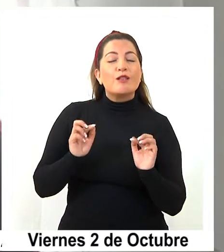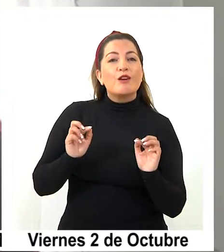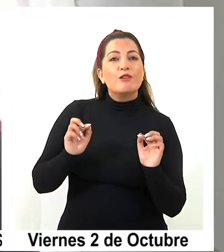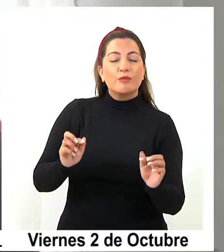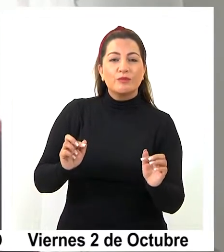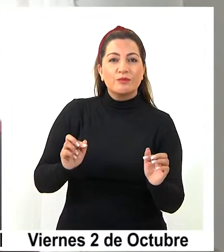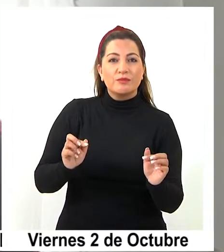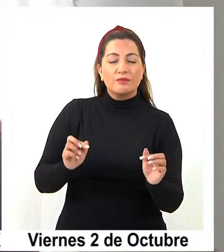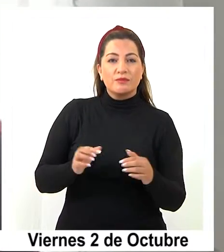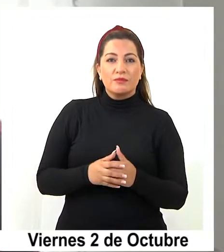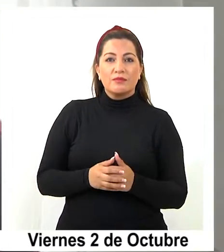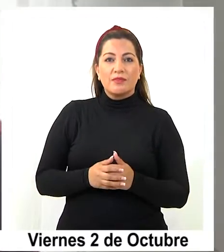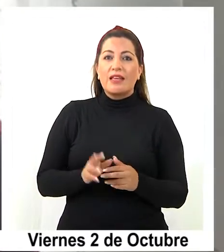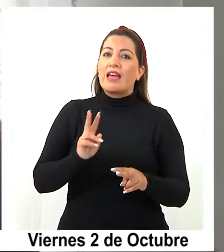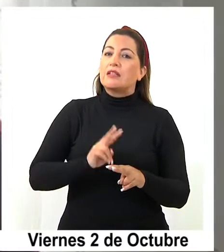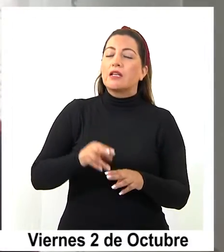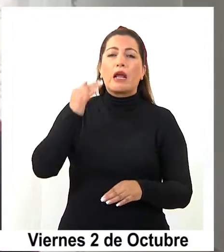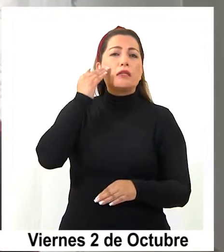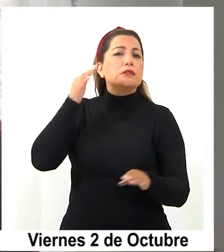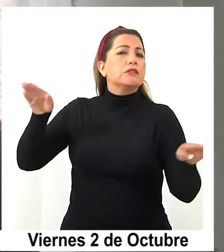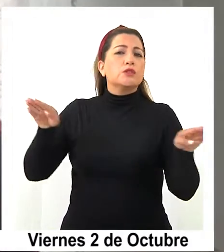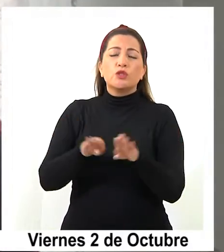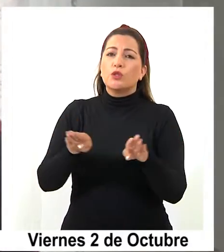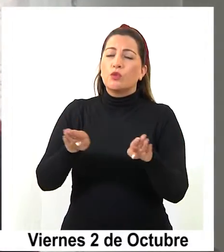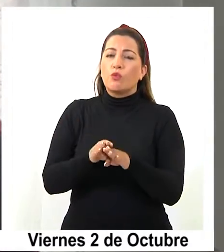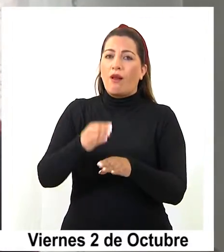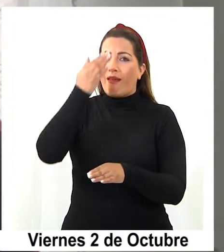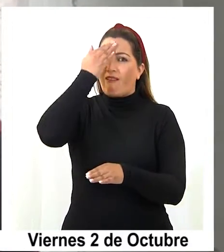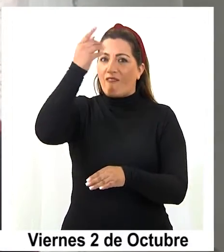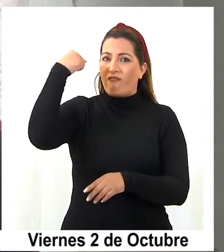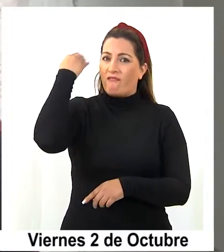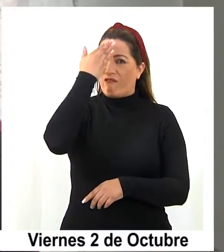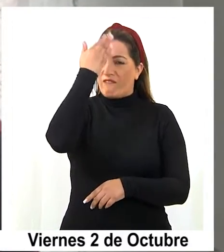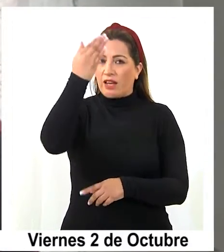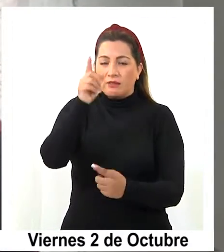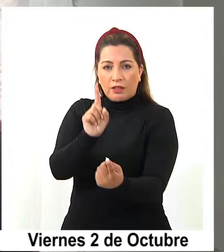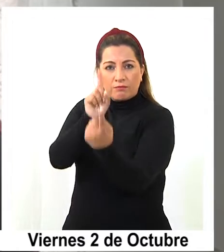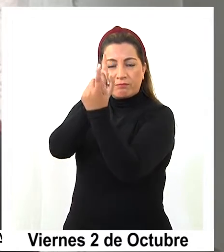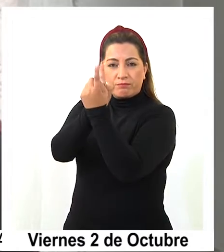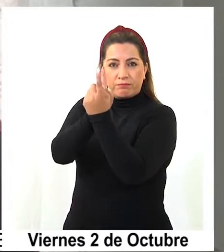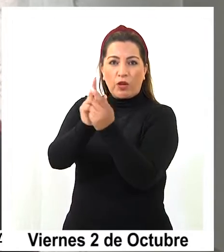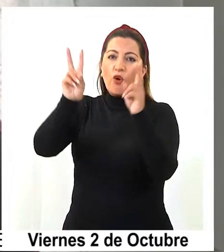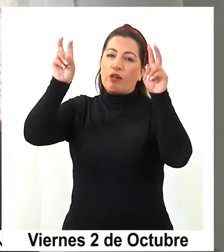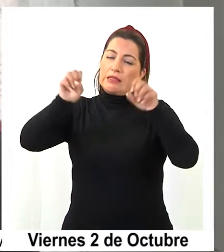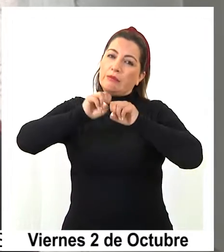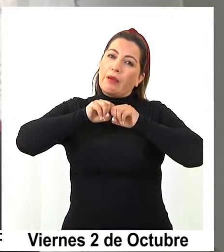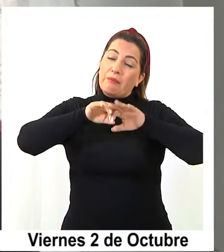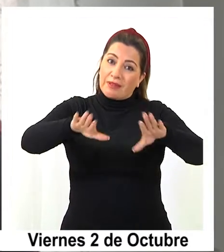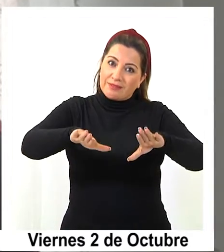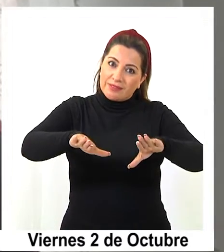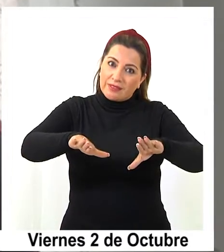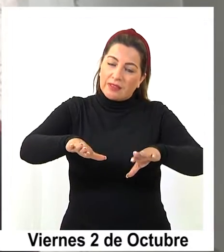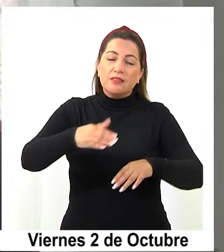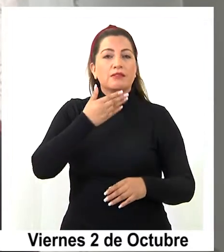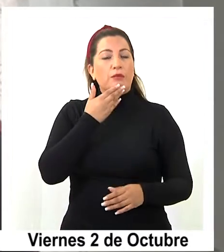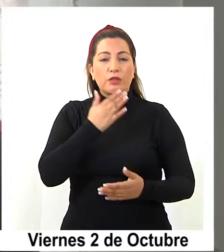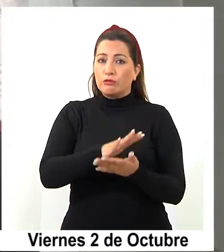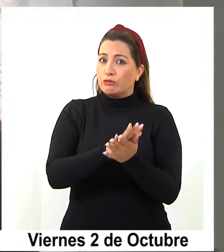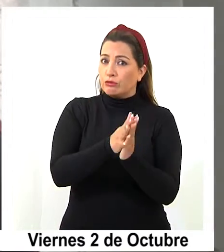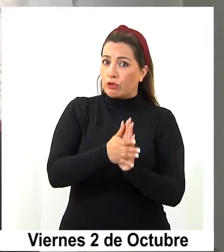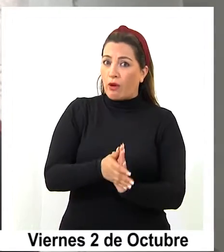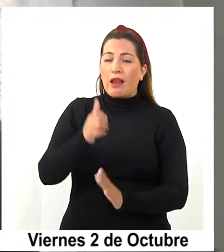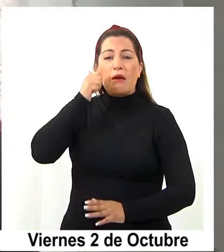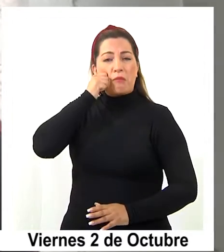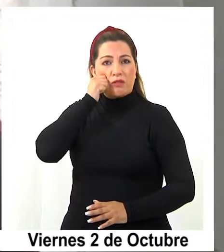de emular de manera similar la forma de atención de público previo al contexto de pandemia y por tanto los recursos